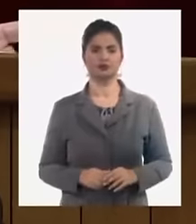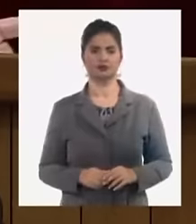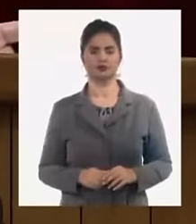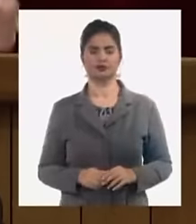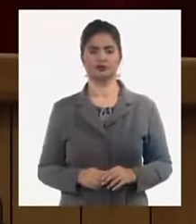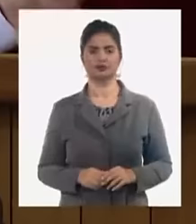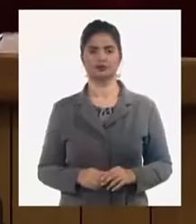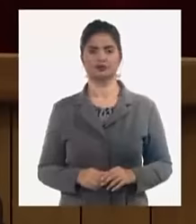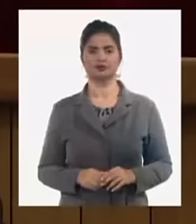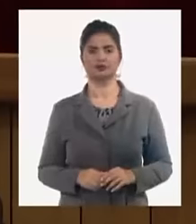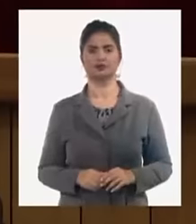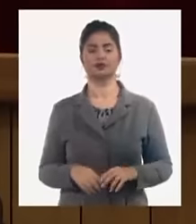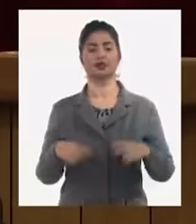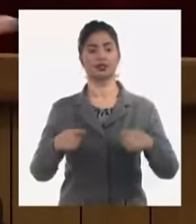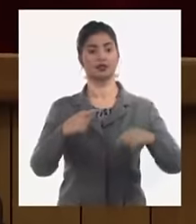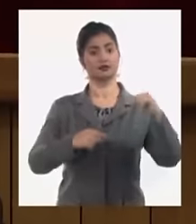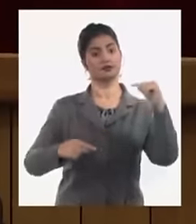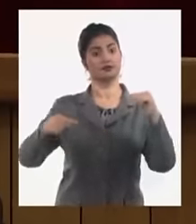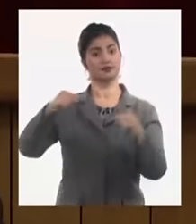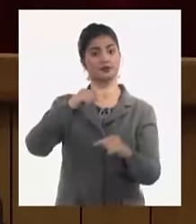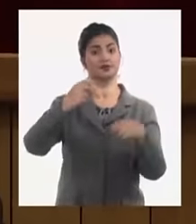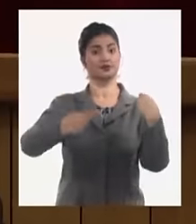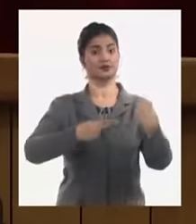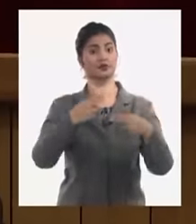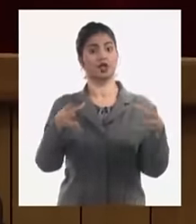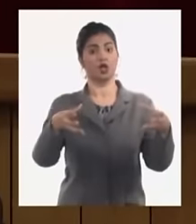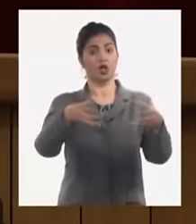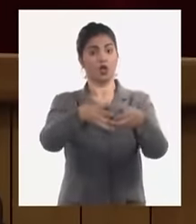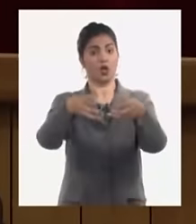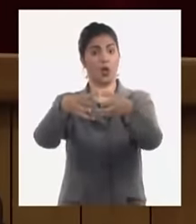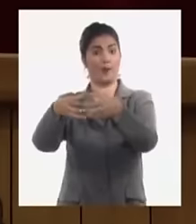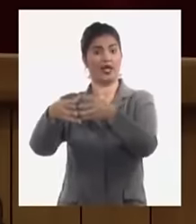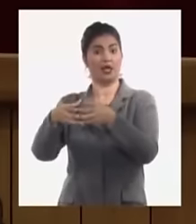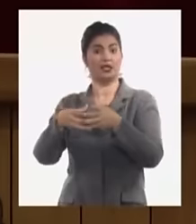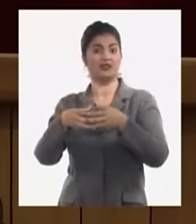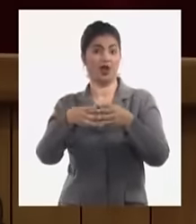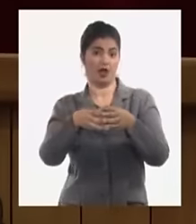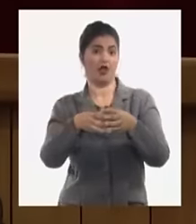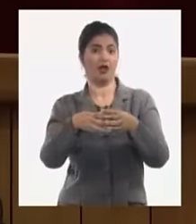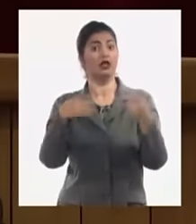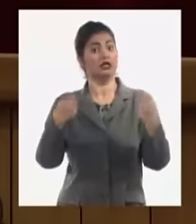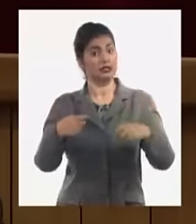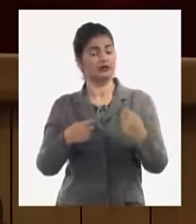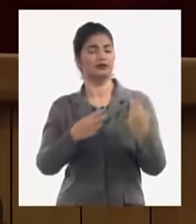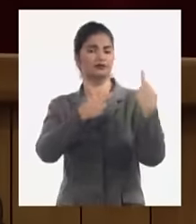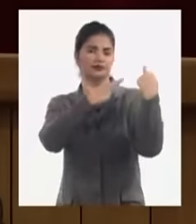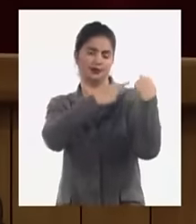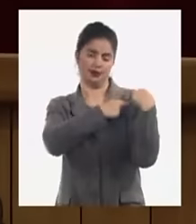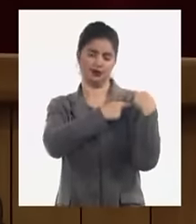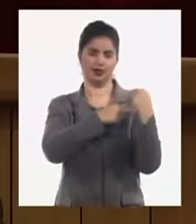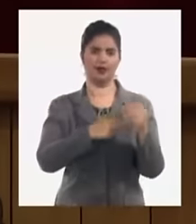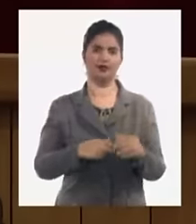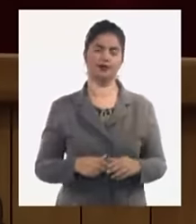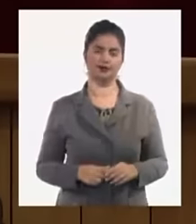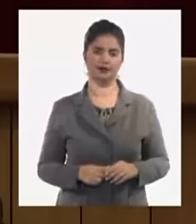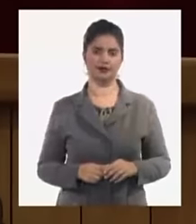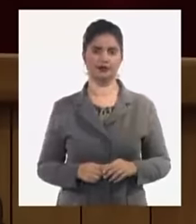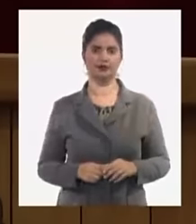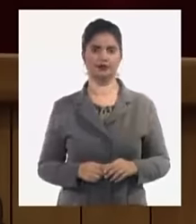priorizar al que va a ser una cooperativa por encima del que va a ser un negocio solo en beneficio propio